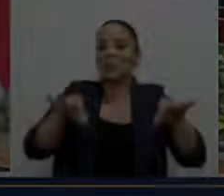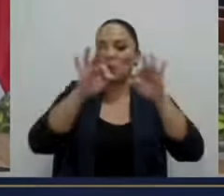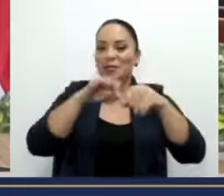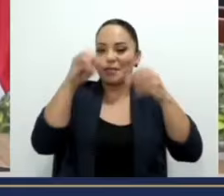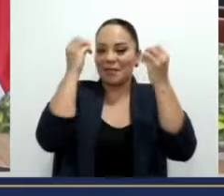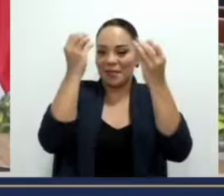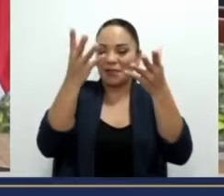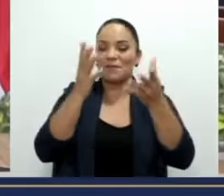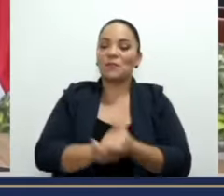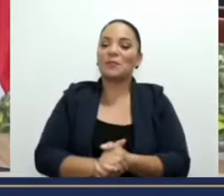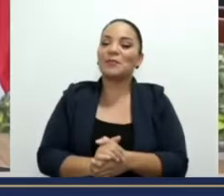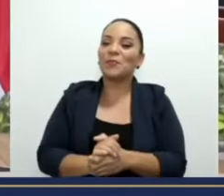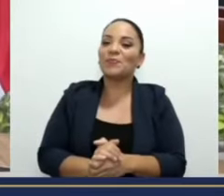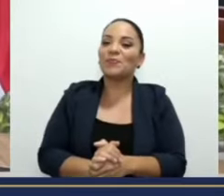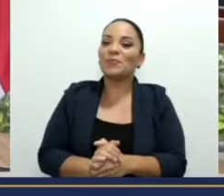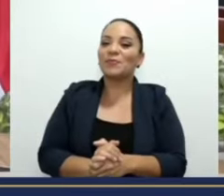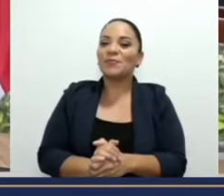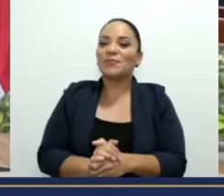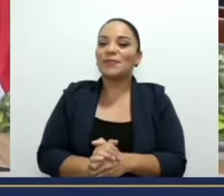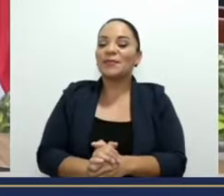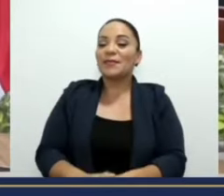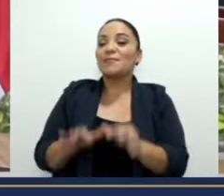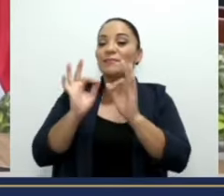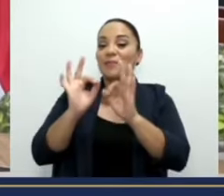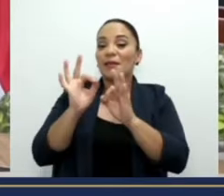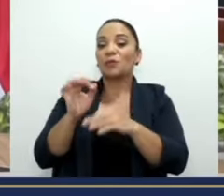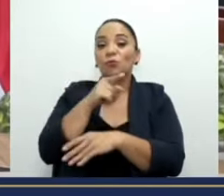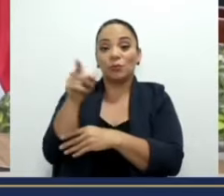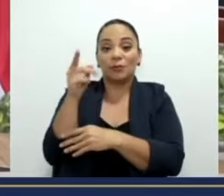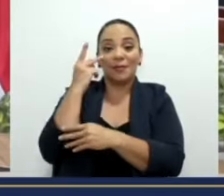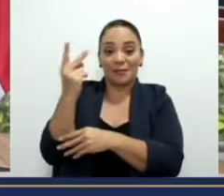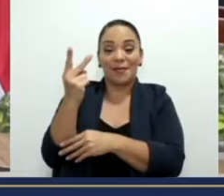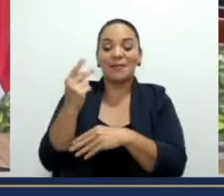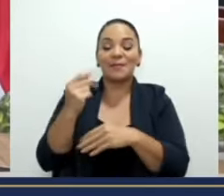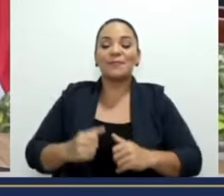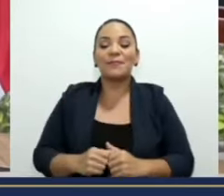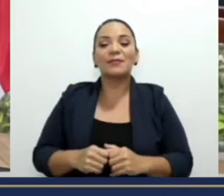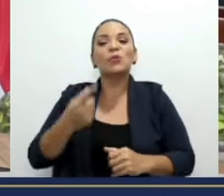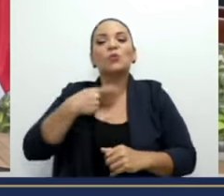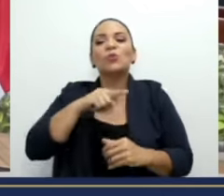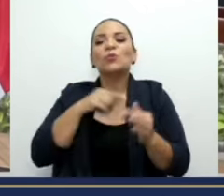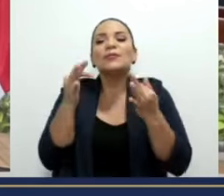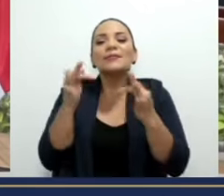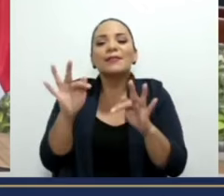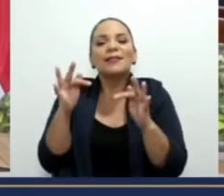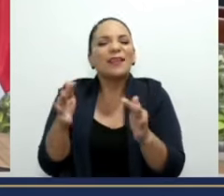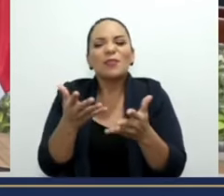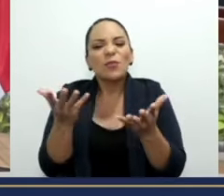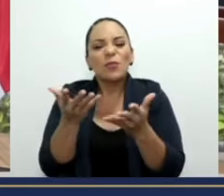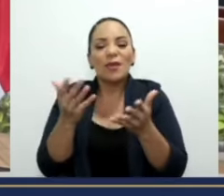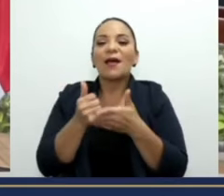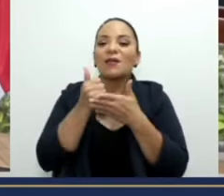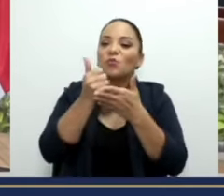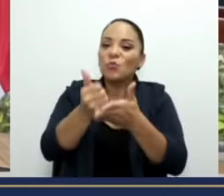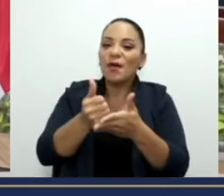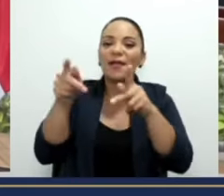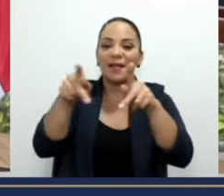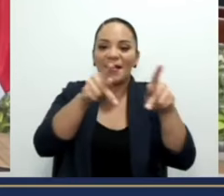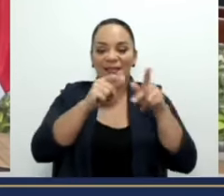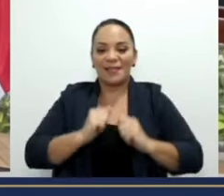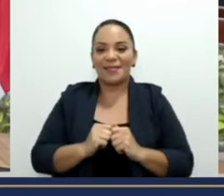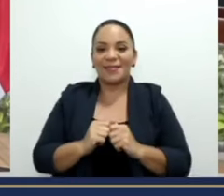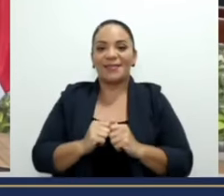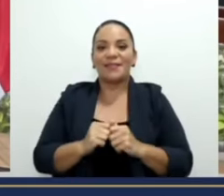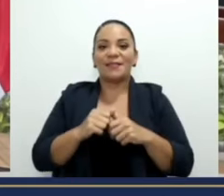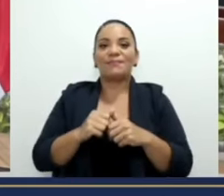No, estamos, como ustedes han visto, tratando de ayudarle a la gente y a las